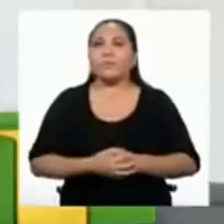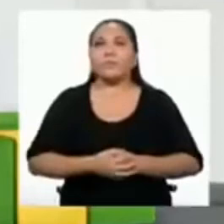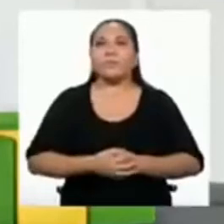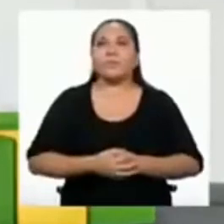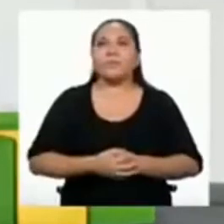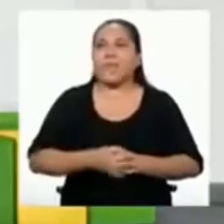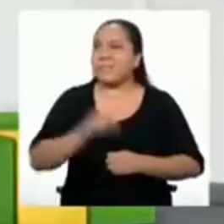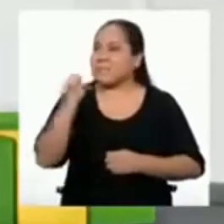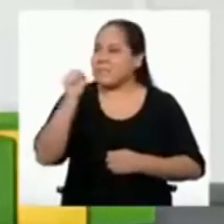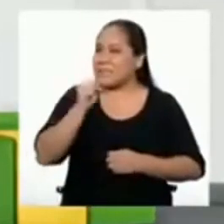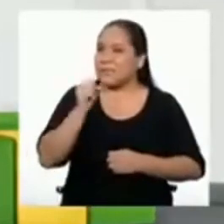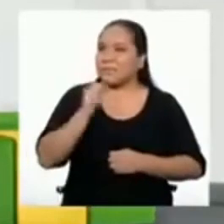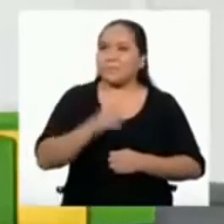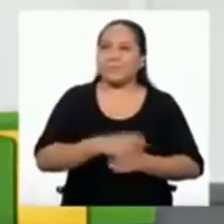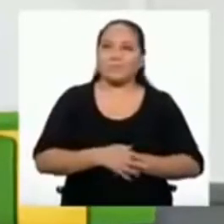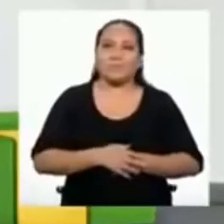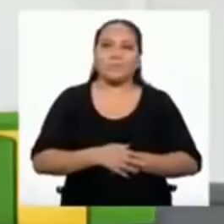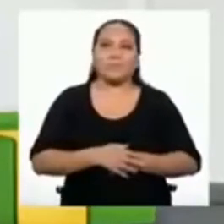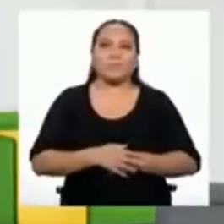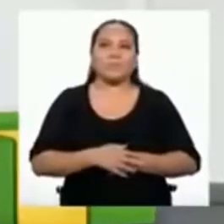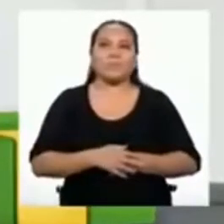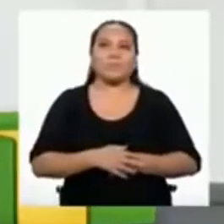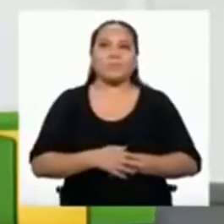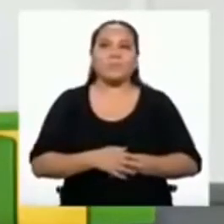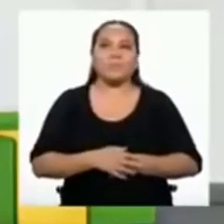¡Claro!